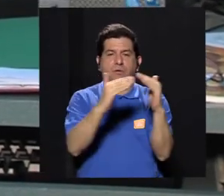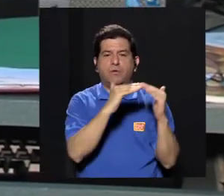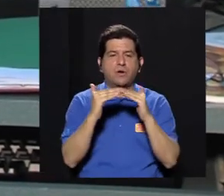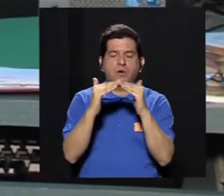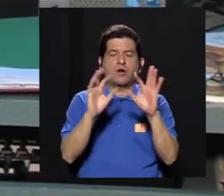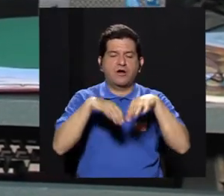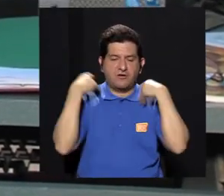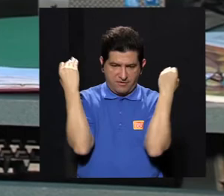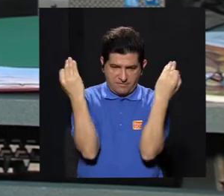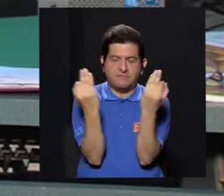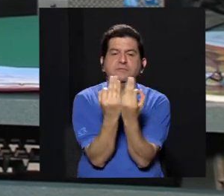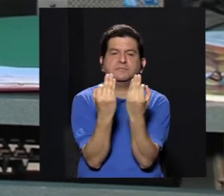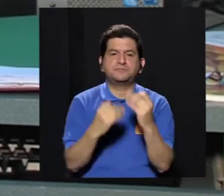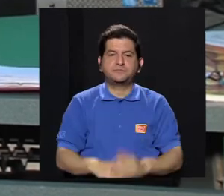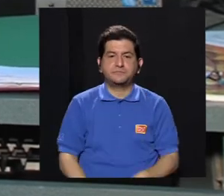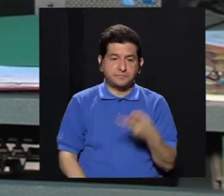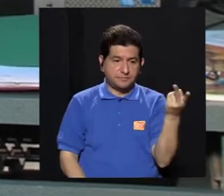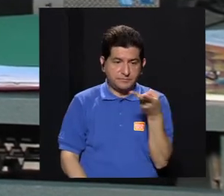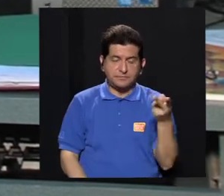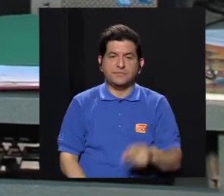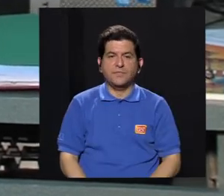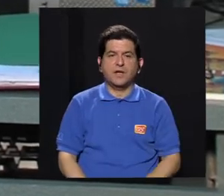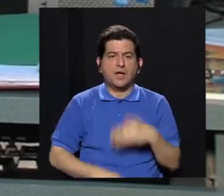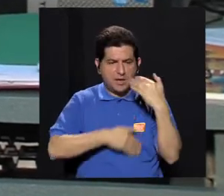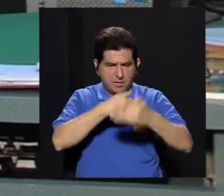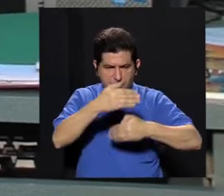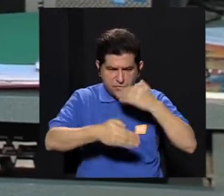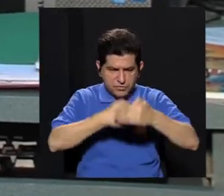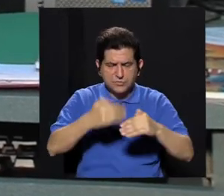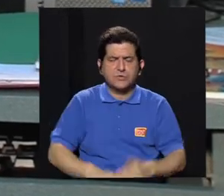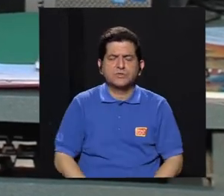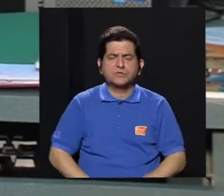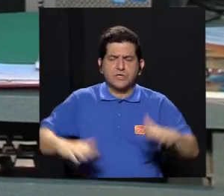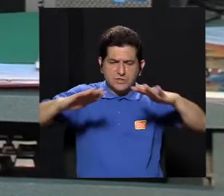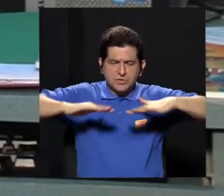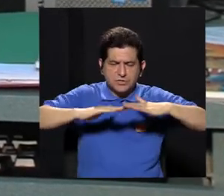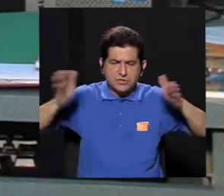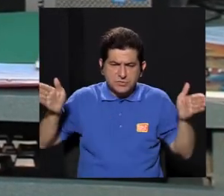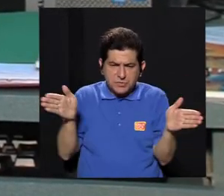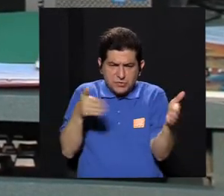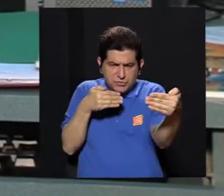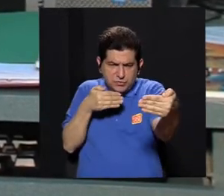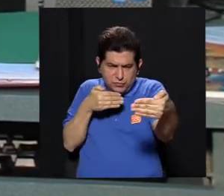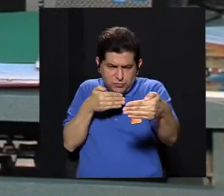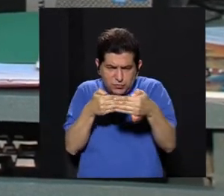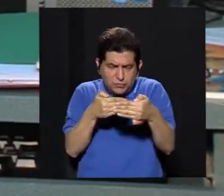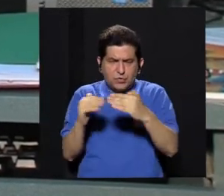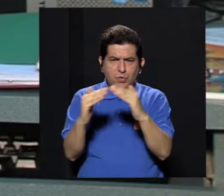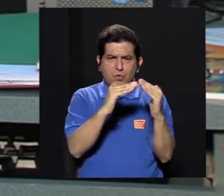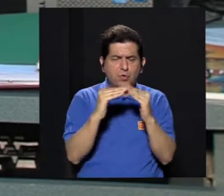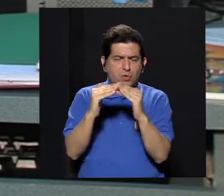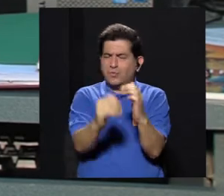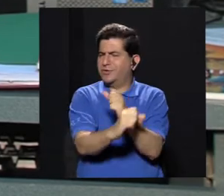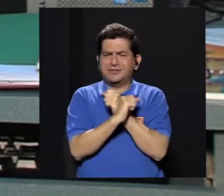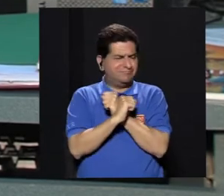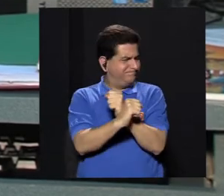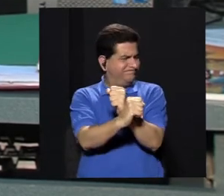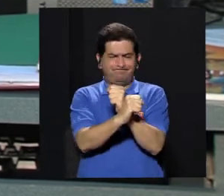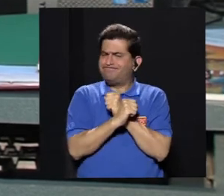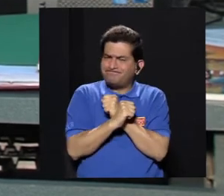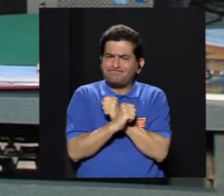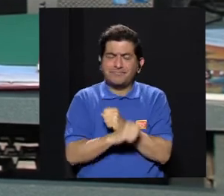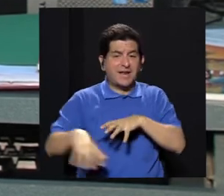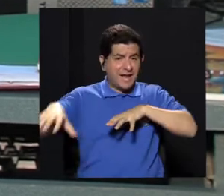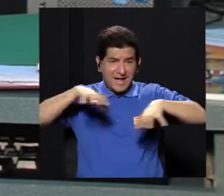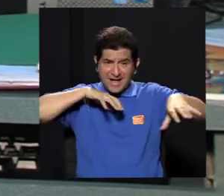niños están. Las comunidades y las familias viven cada vez en espacios más pequeños, más reducidos, comunidades